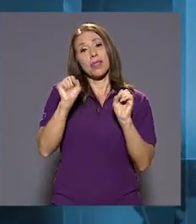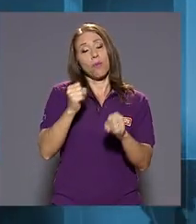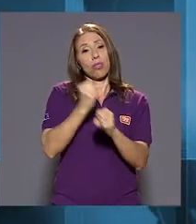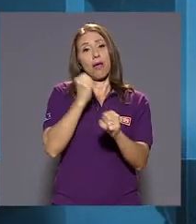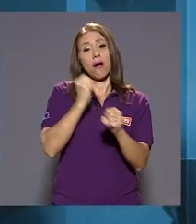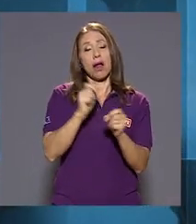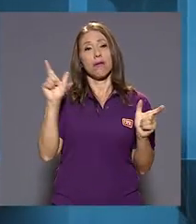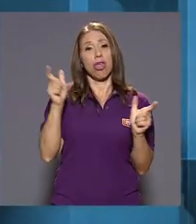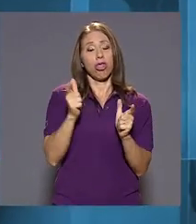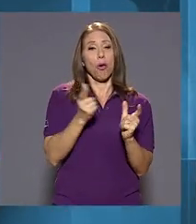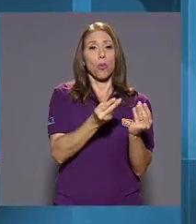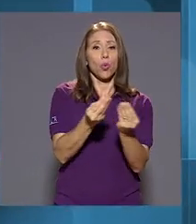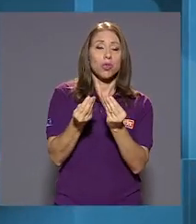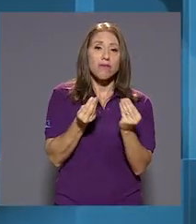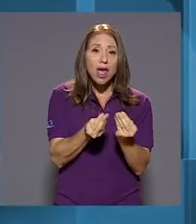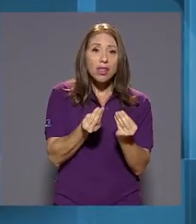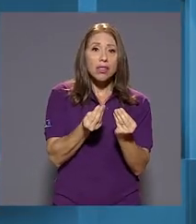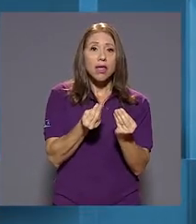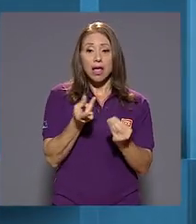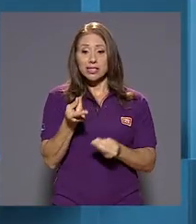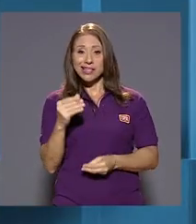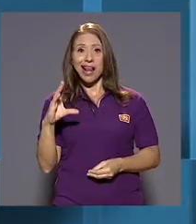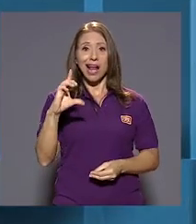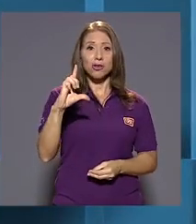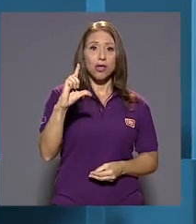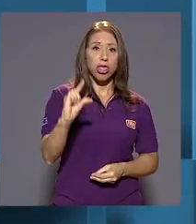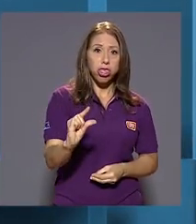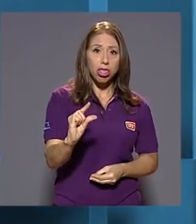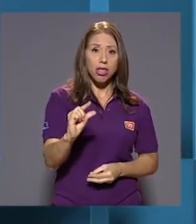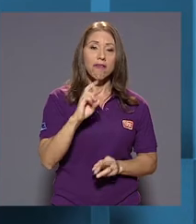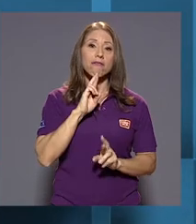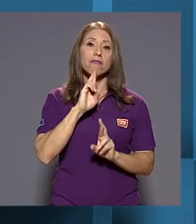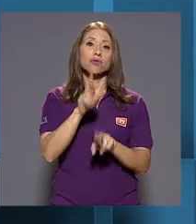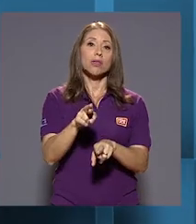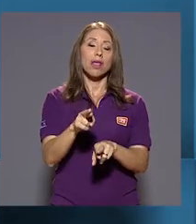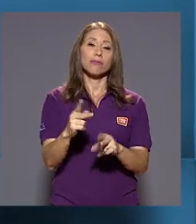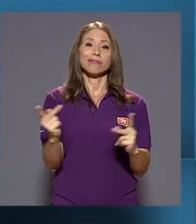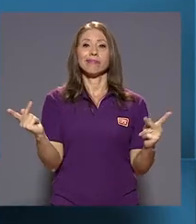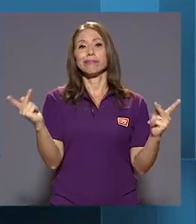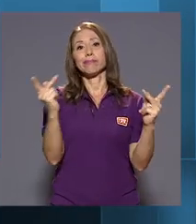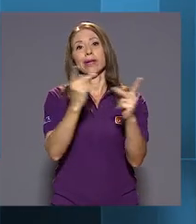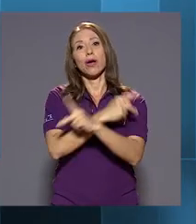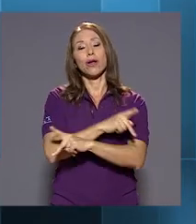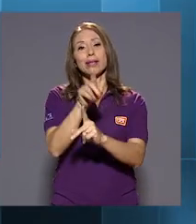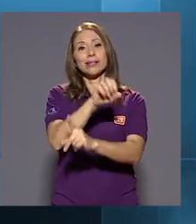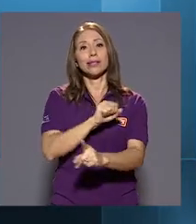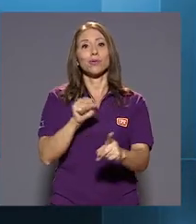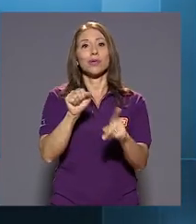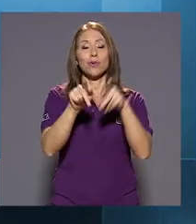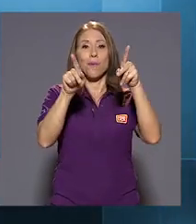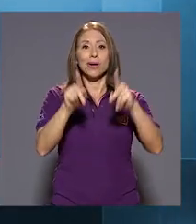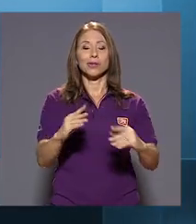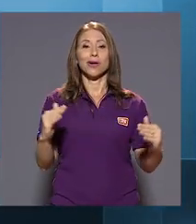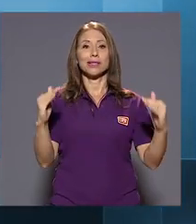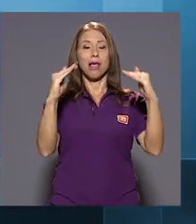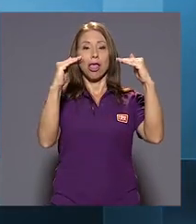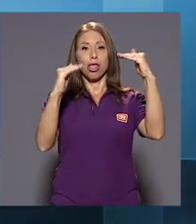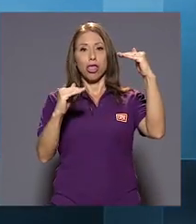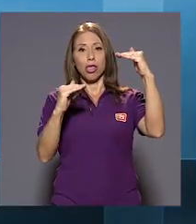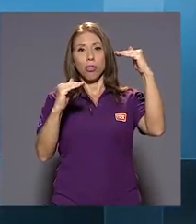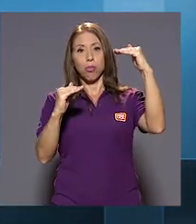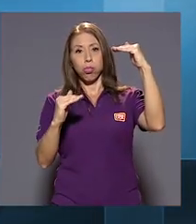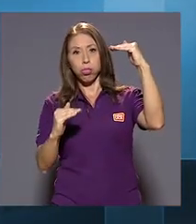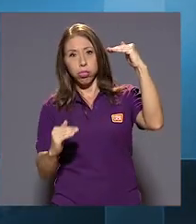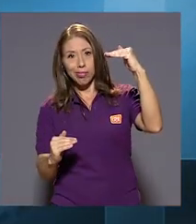productividad, con pobres salarios y, como resultado, empeorará la desigualdad existente.